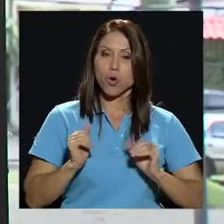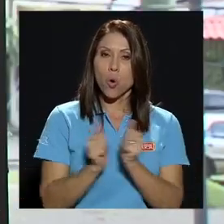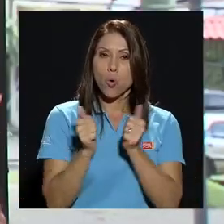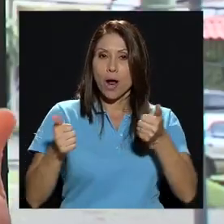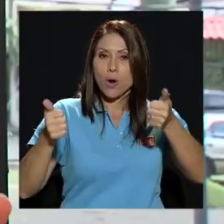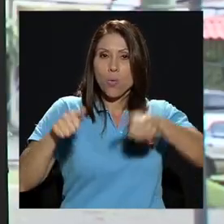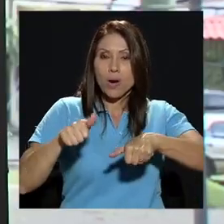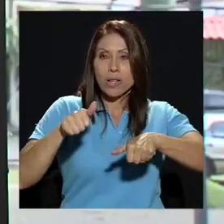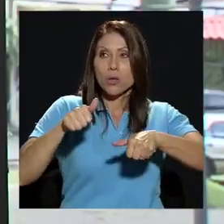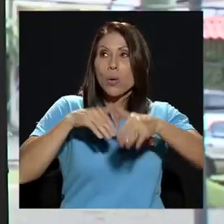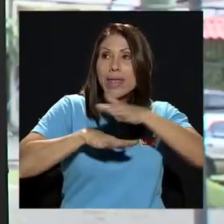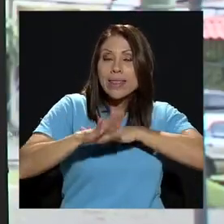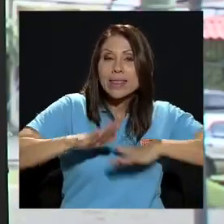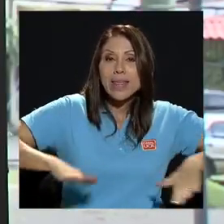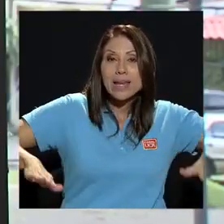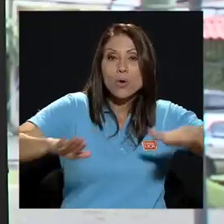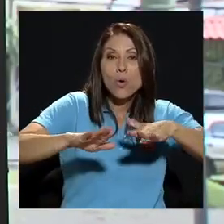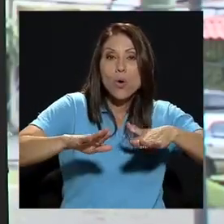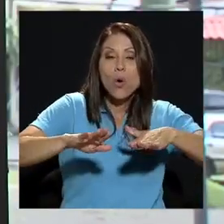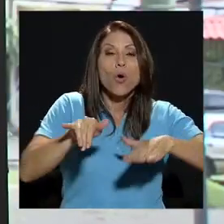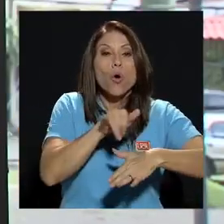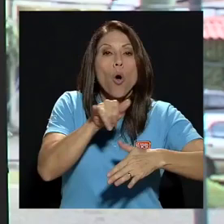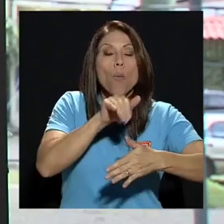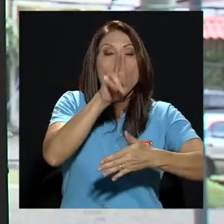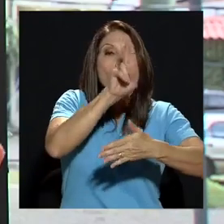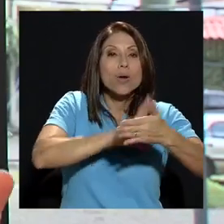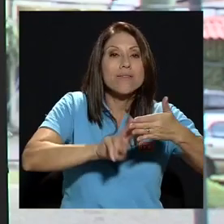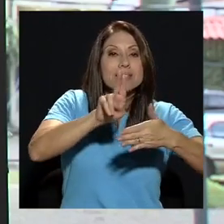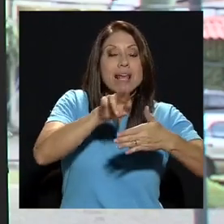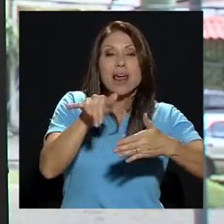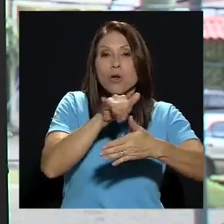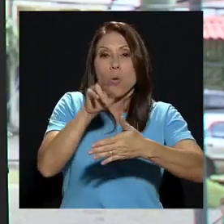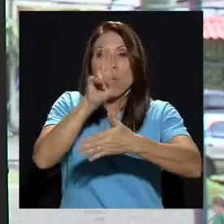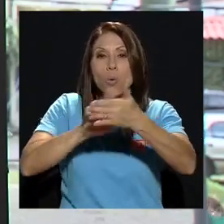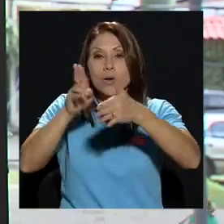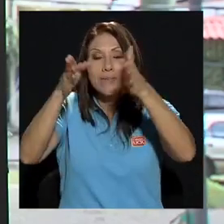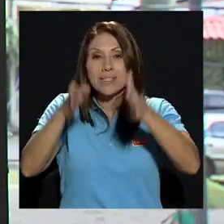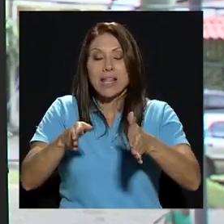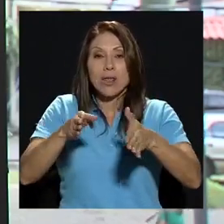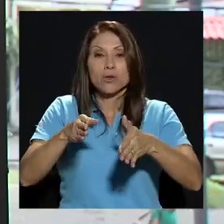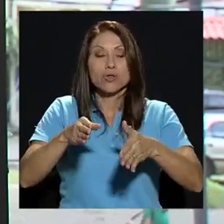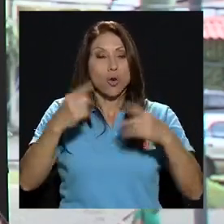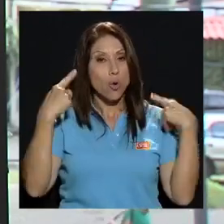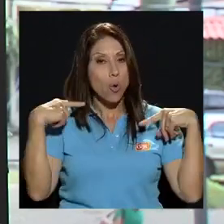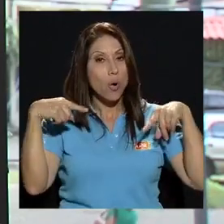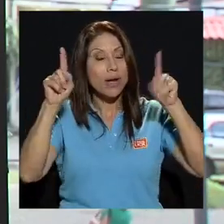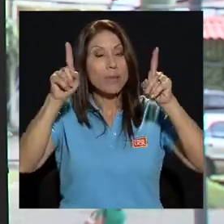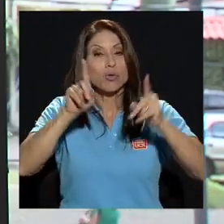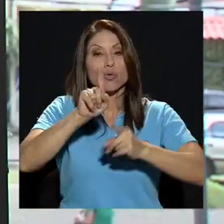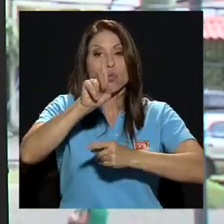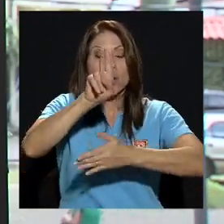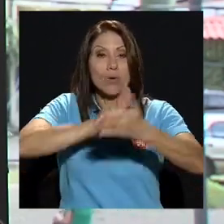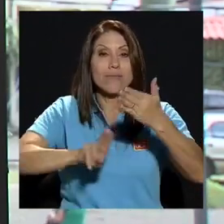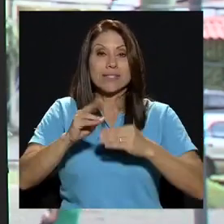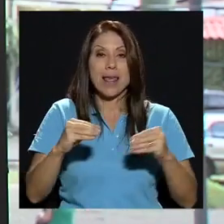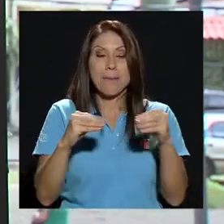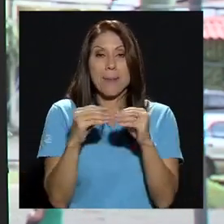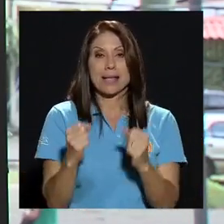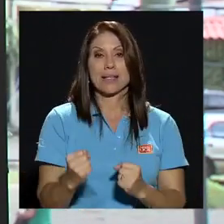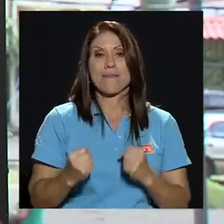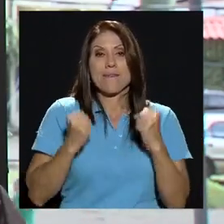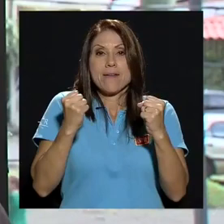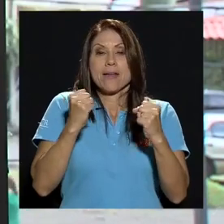haga construir como universitarios y como universidad una universidad más consolidada donde todos podamos